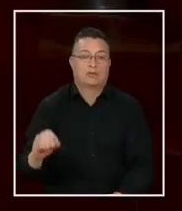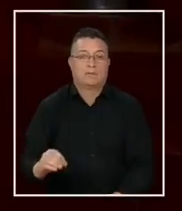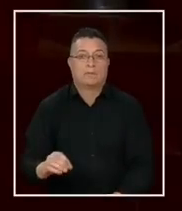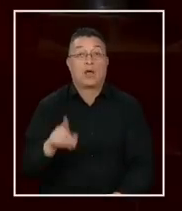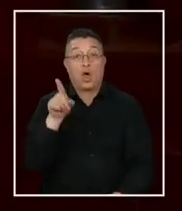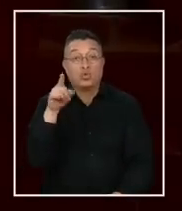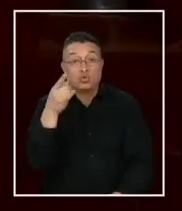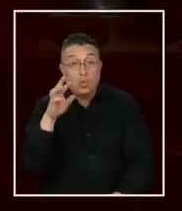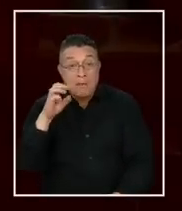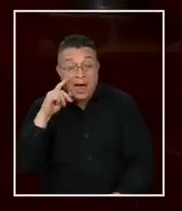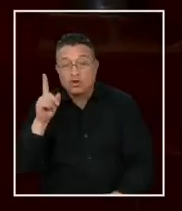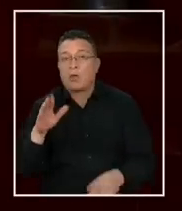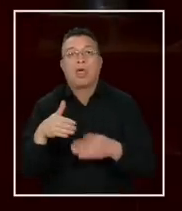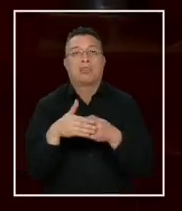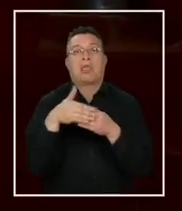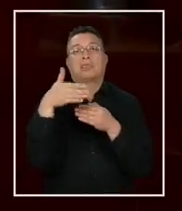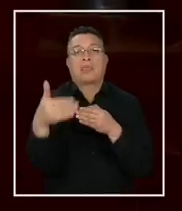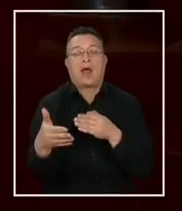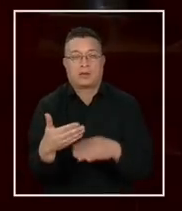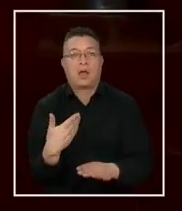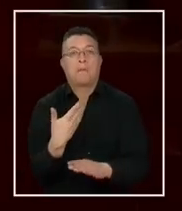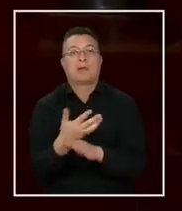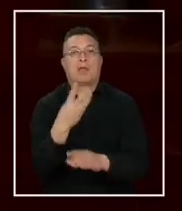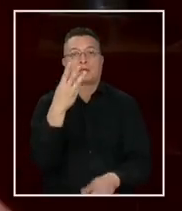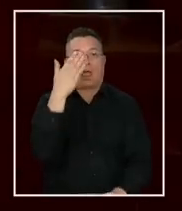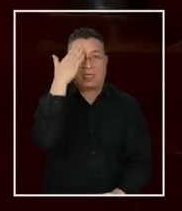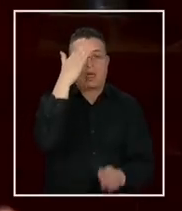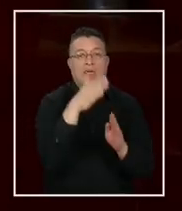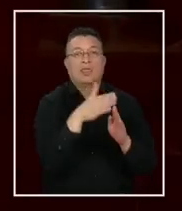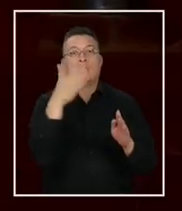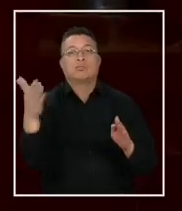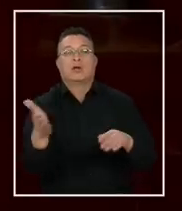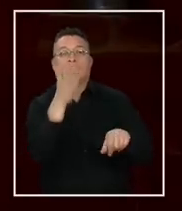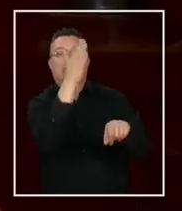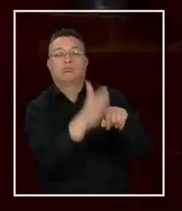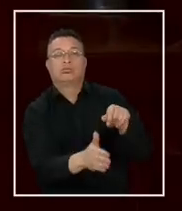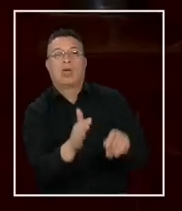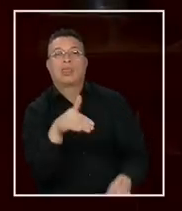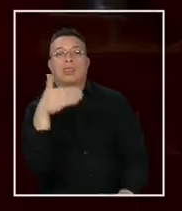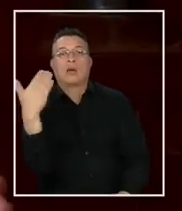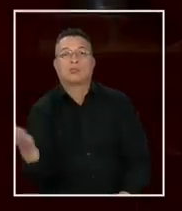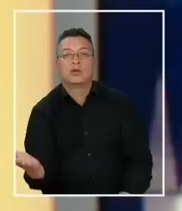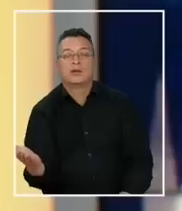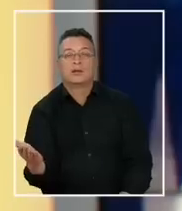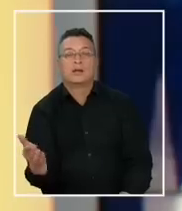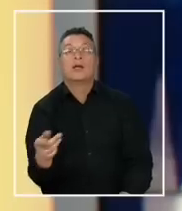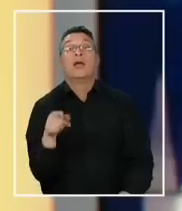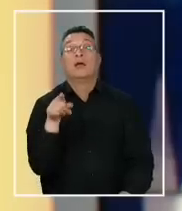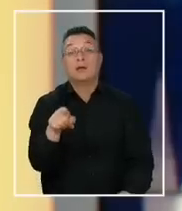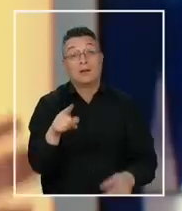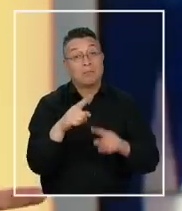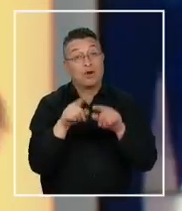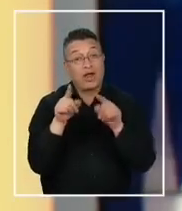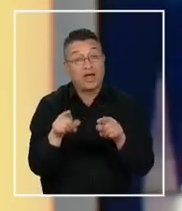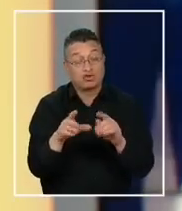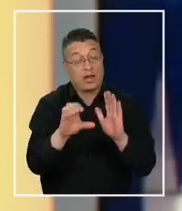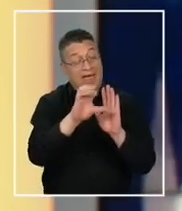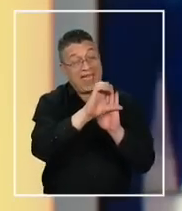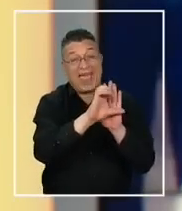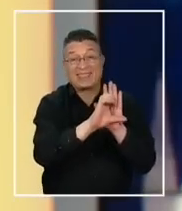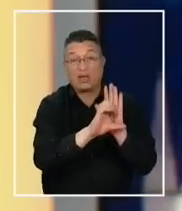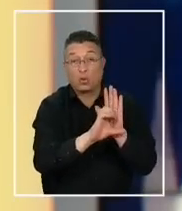sumario fue calificado como tardío al ser solicitado tres días después de la salida del ex subsecretario, razón por la que, de acuerdo al estatuto